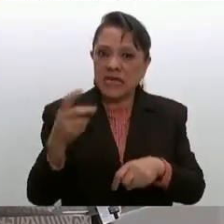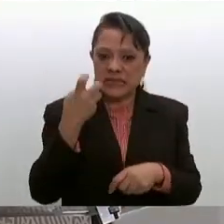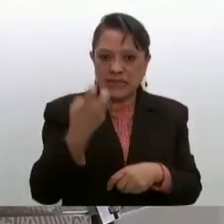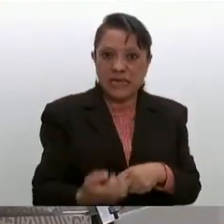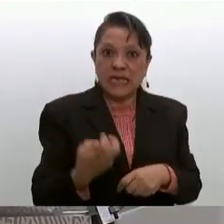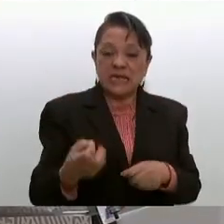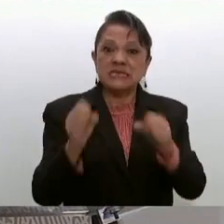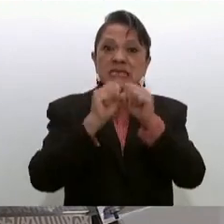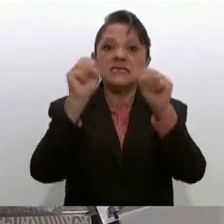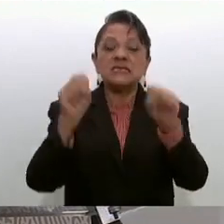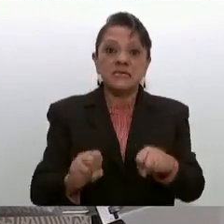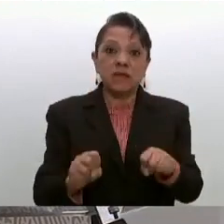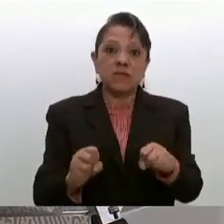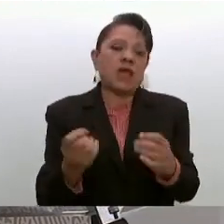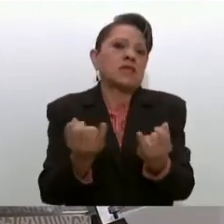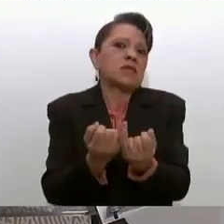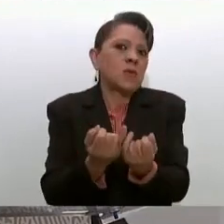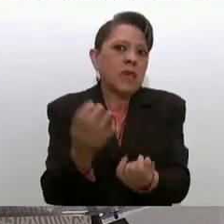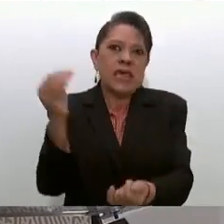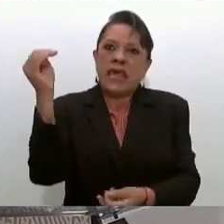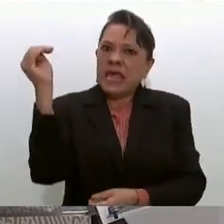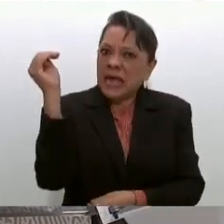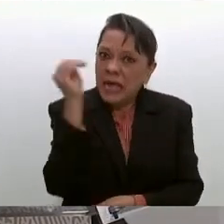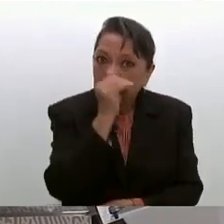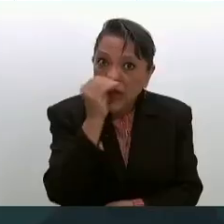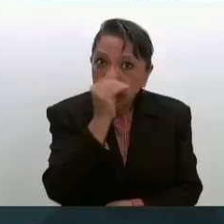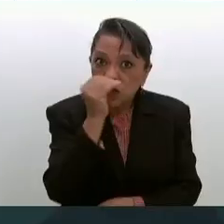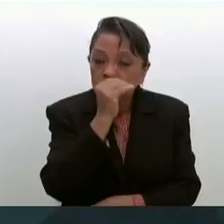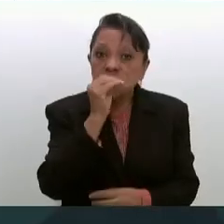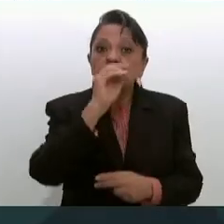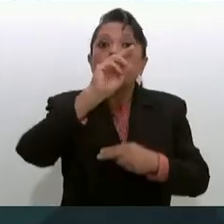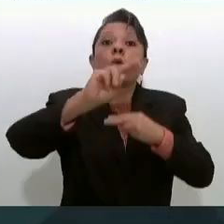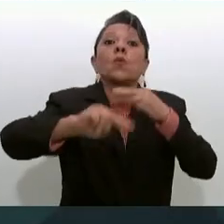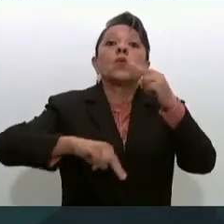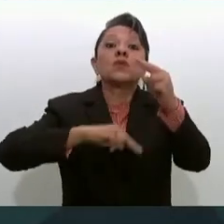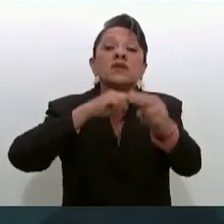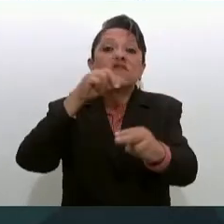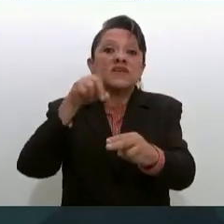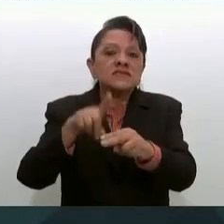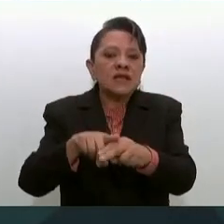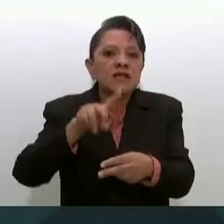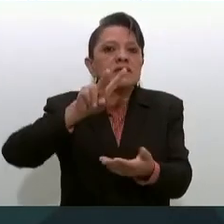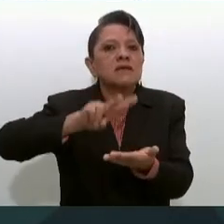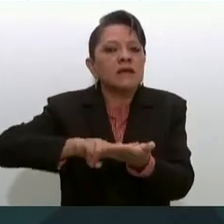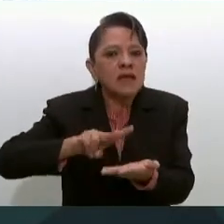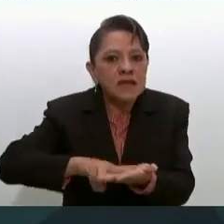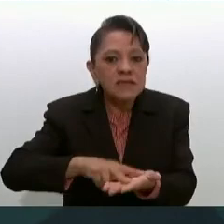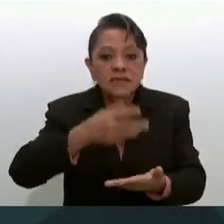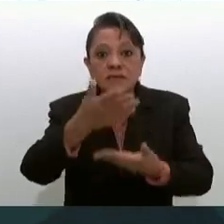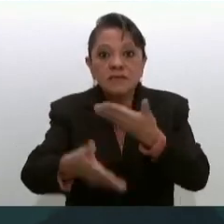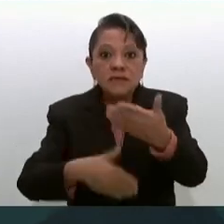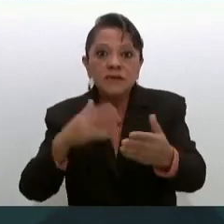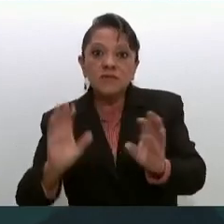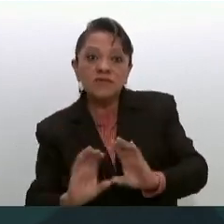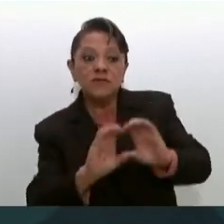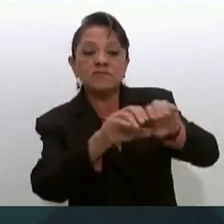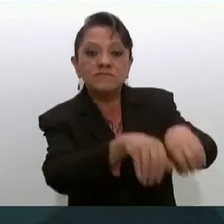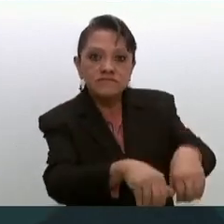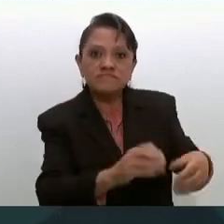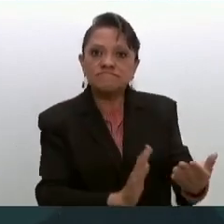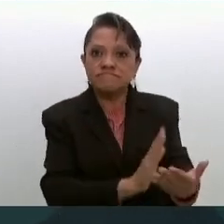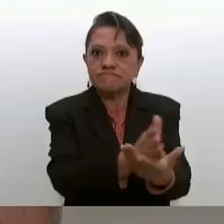sistema sea gratuito y universal, que garantice, por lo tanto, el acceso a los servicios de salud sin